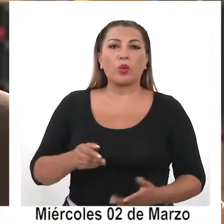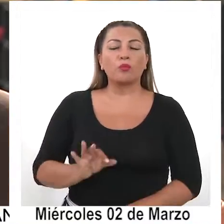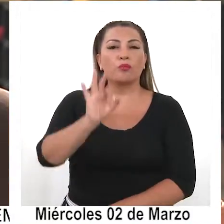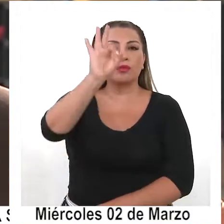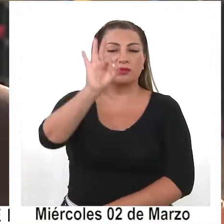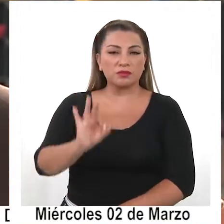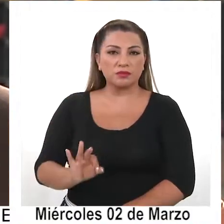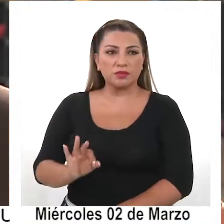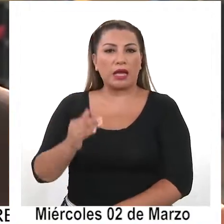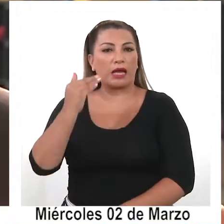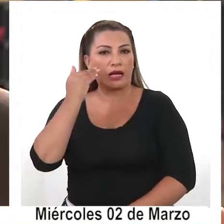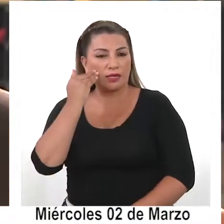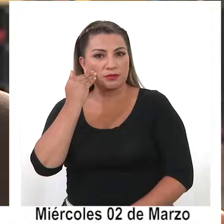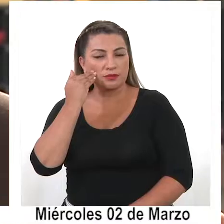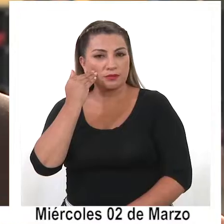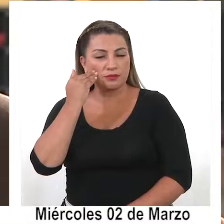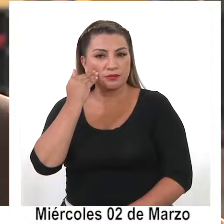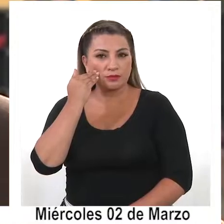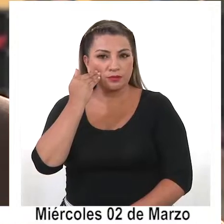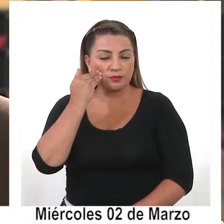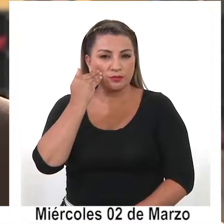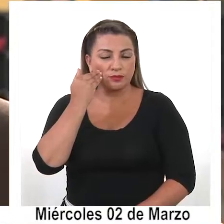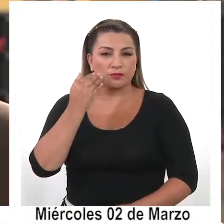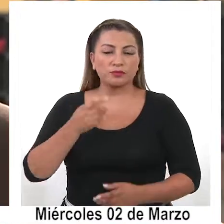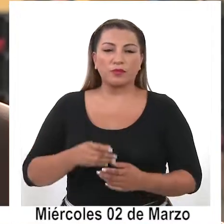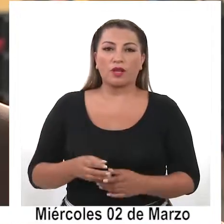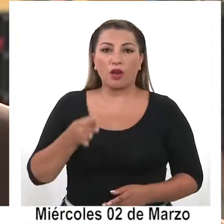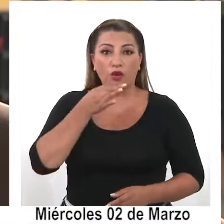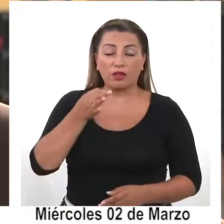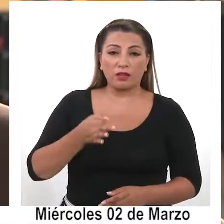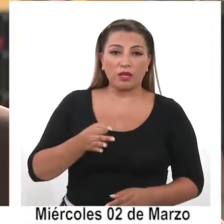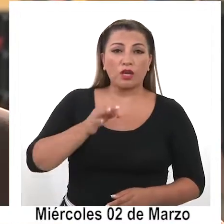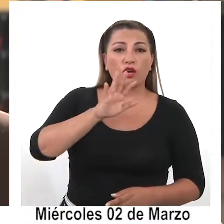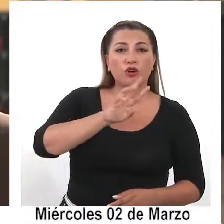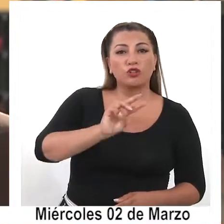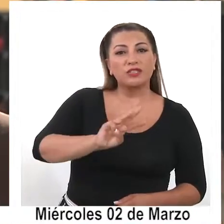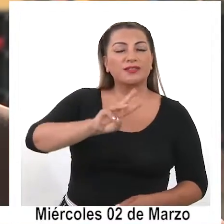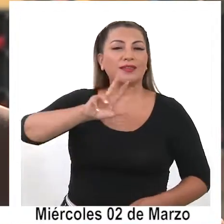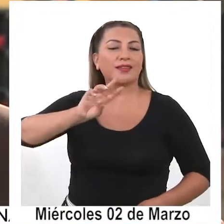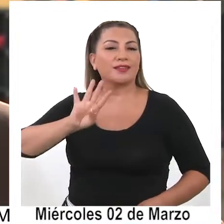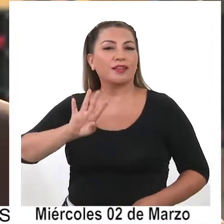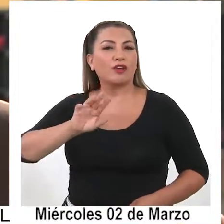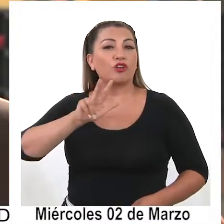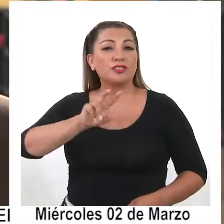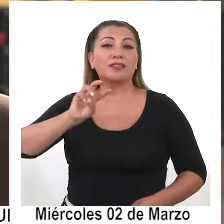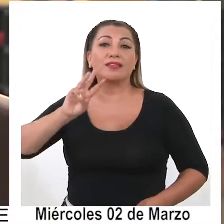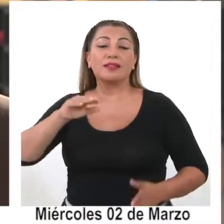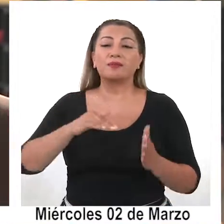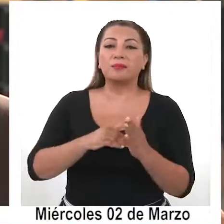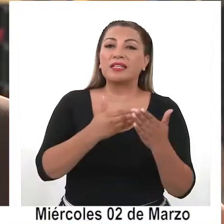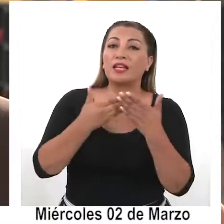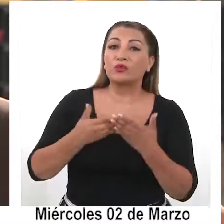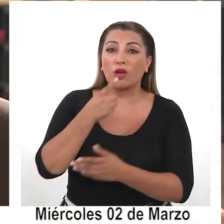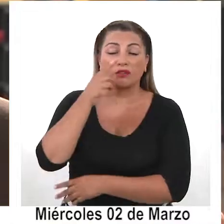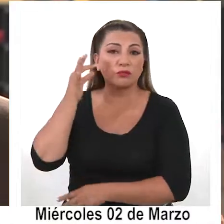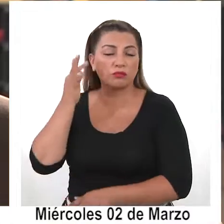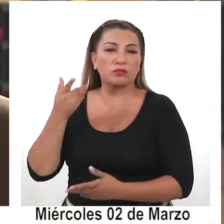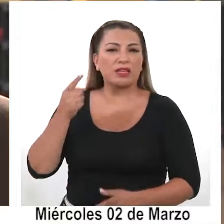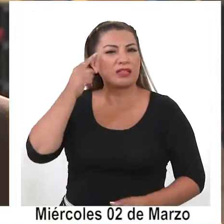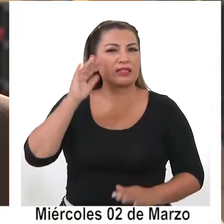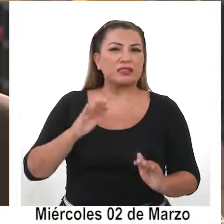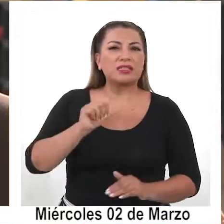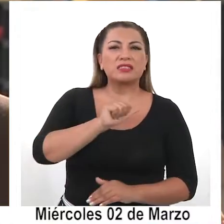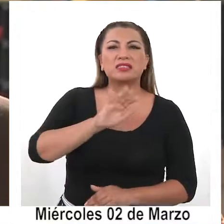porcentaje cercano a lo que te estoy diciendo, son 83.000 estudiantes. Pretendemos tener